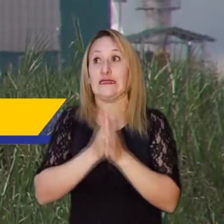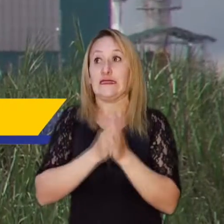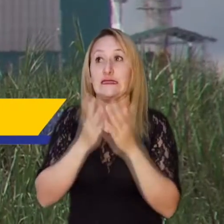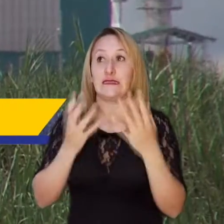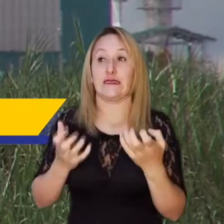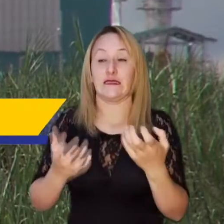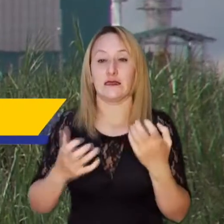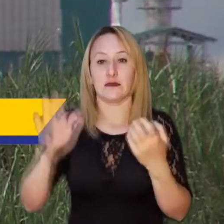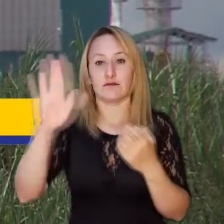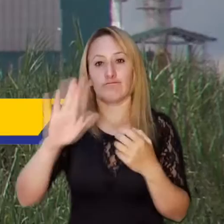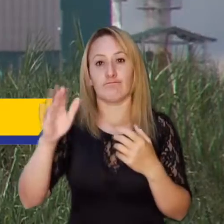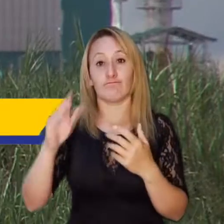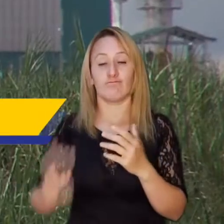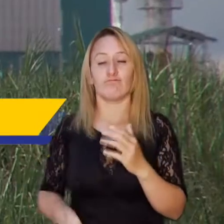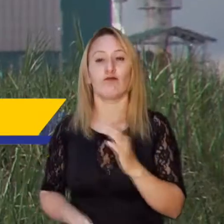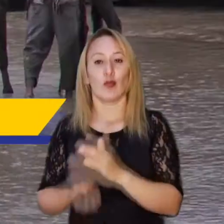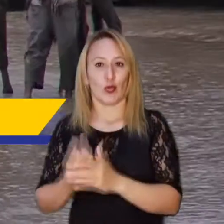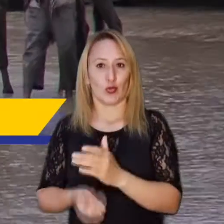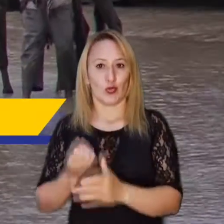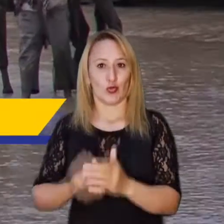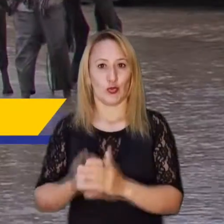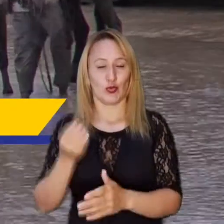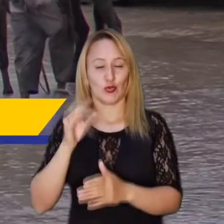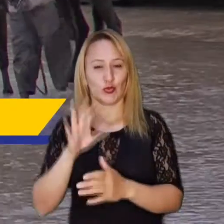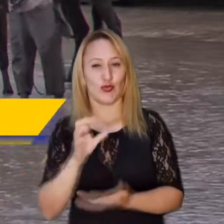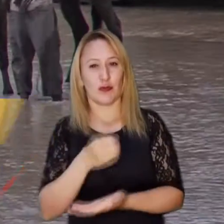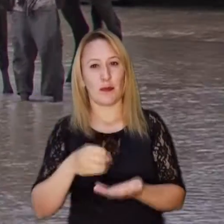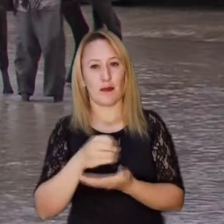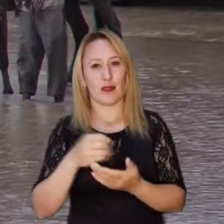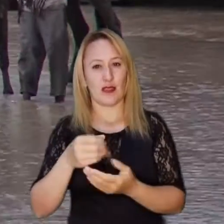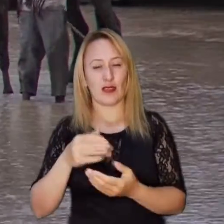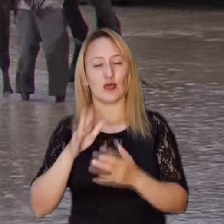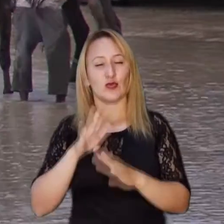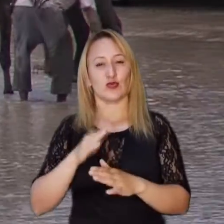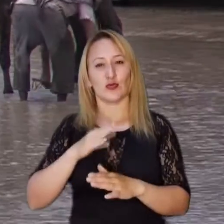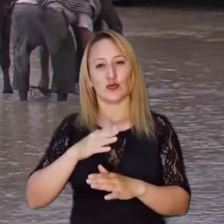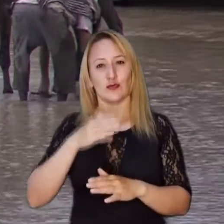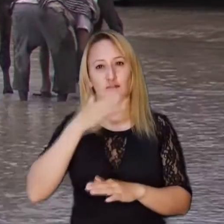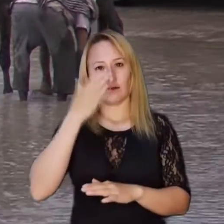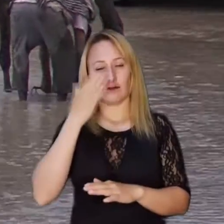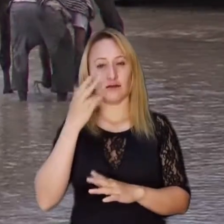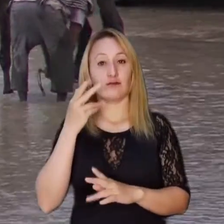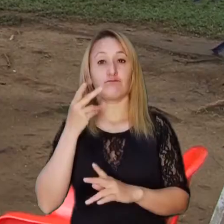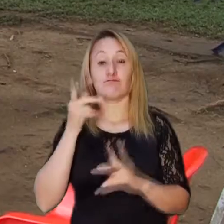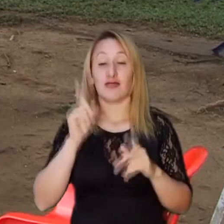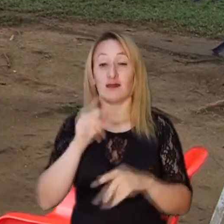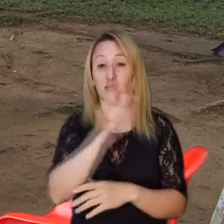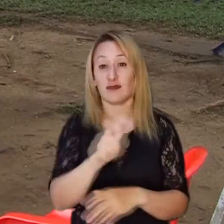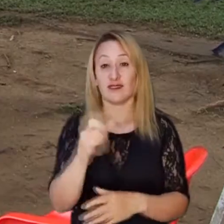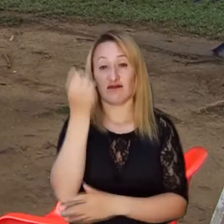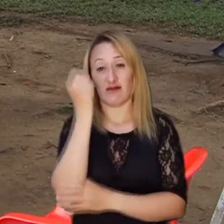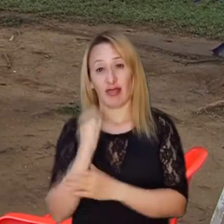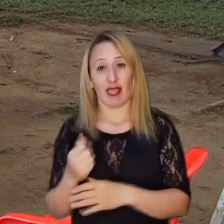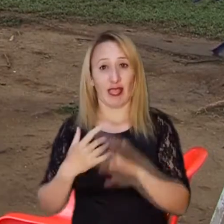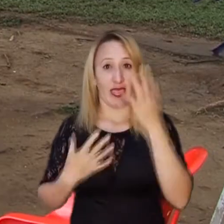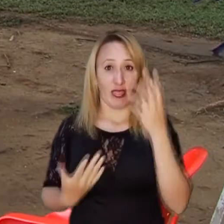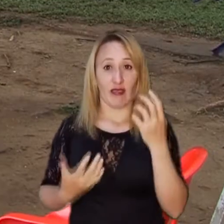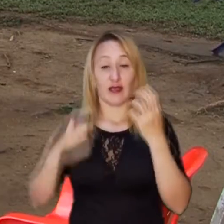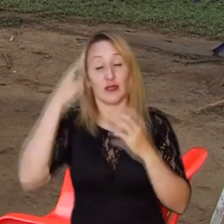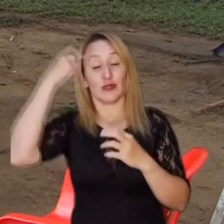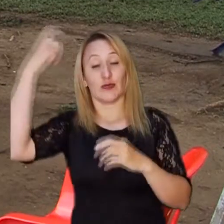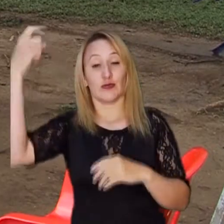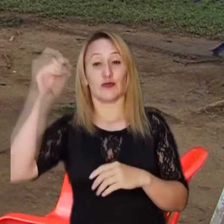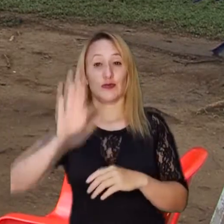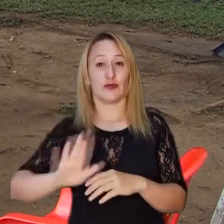que tenía la región en la producción de biocombustibles y dejando frustrados los sueños de los habitantes de Puerto López